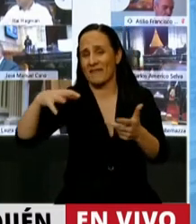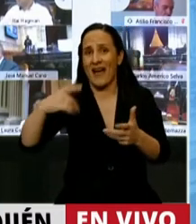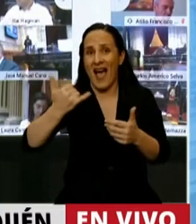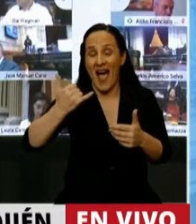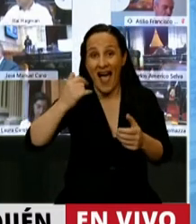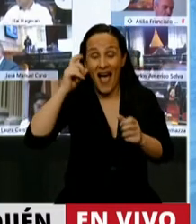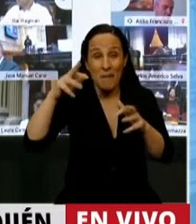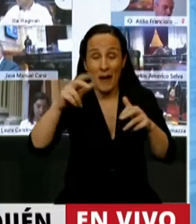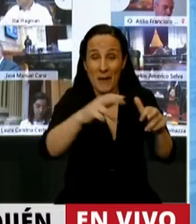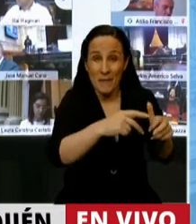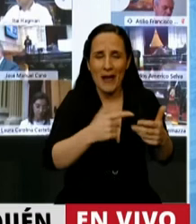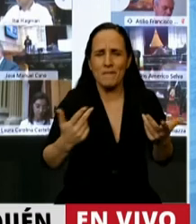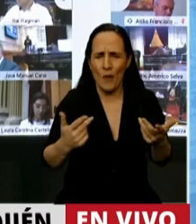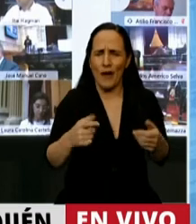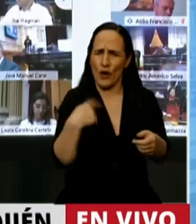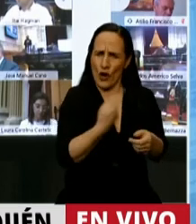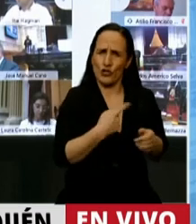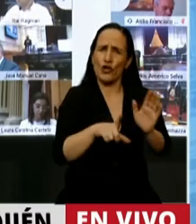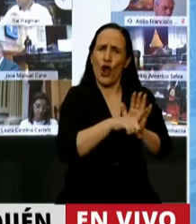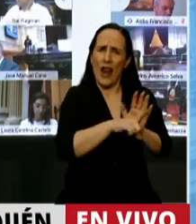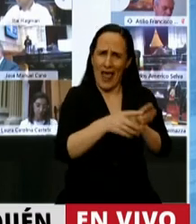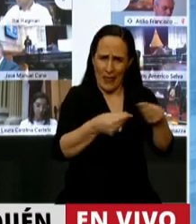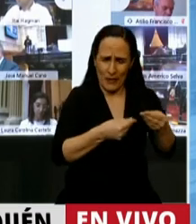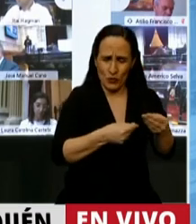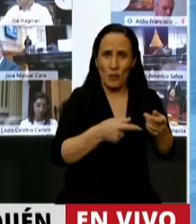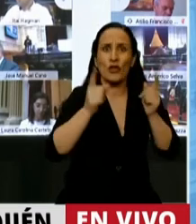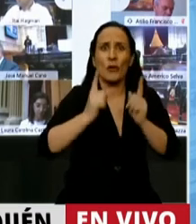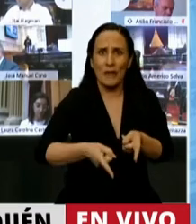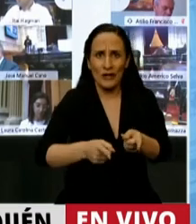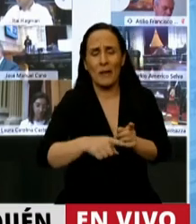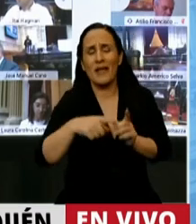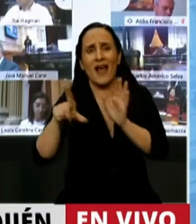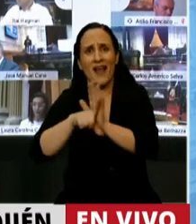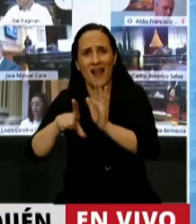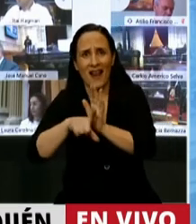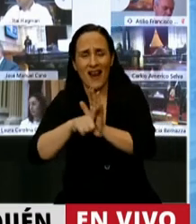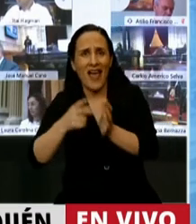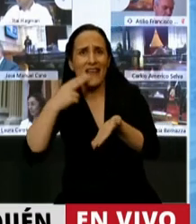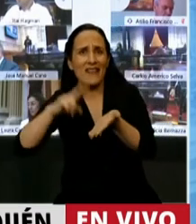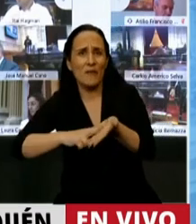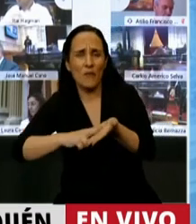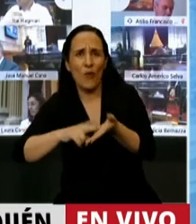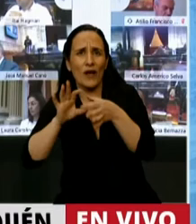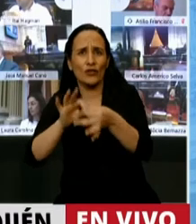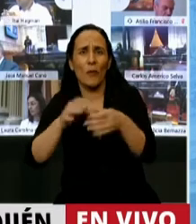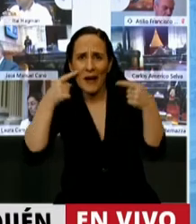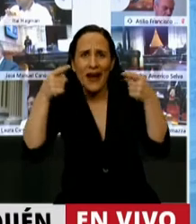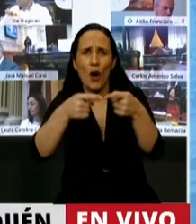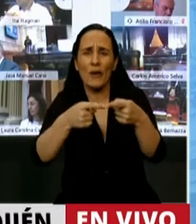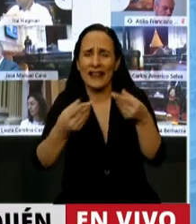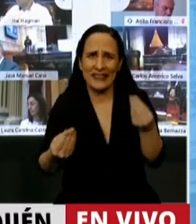de presupuesto, tenemos que instrumentar medidas fiscales urgentes para lograr los siguientes objetivos.